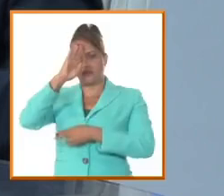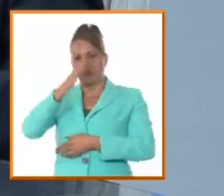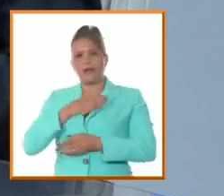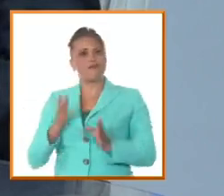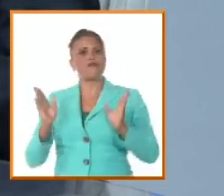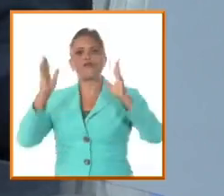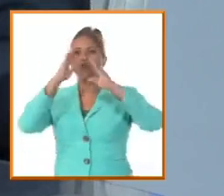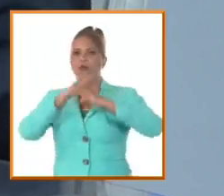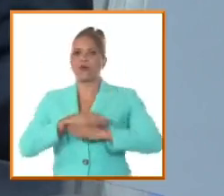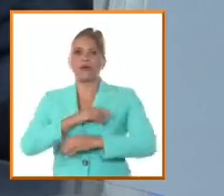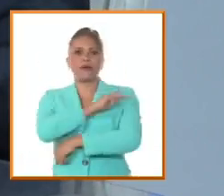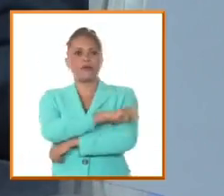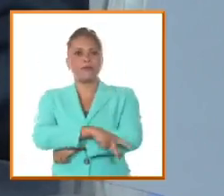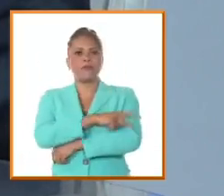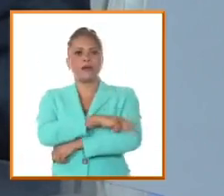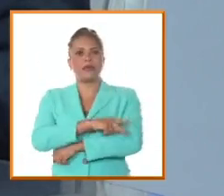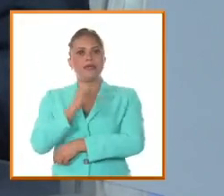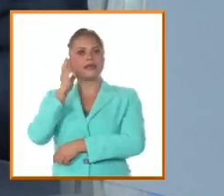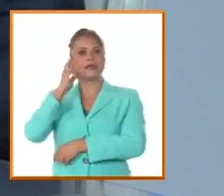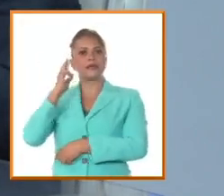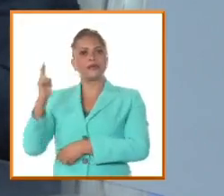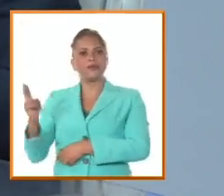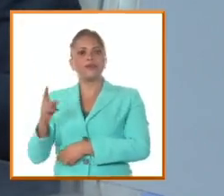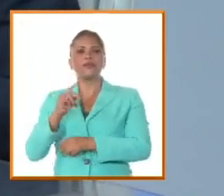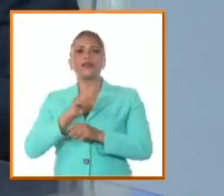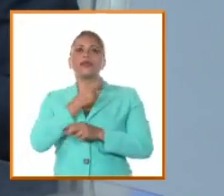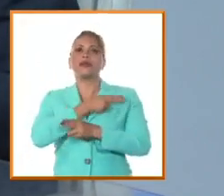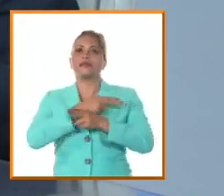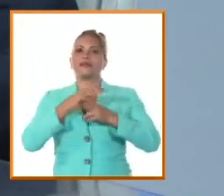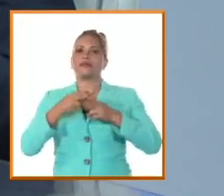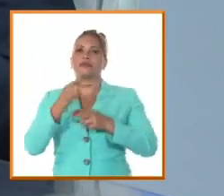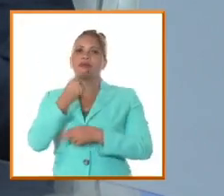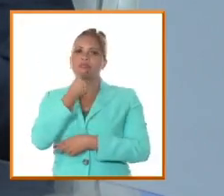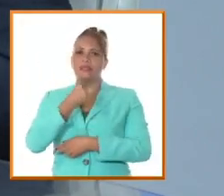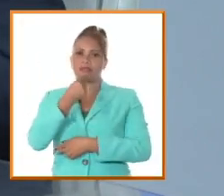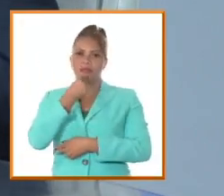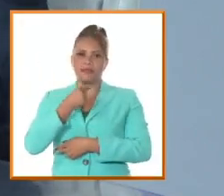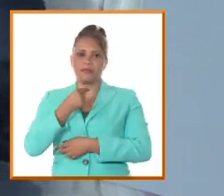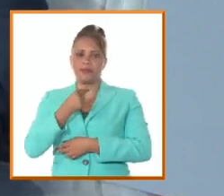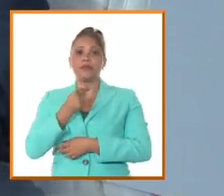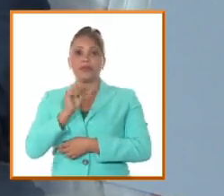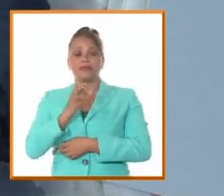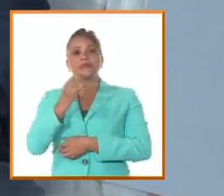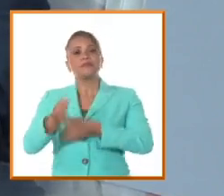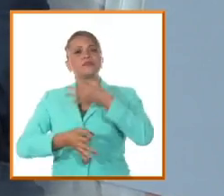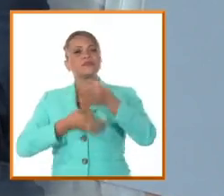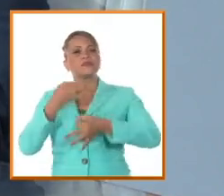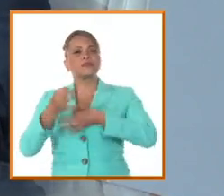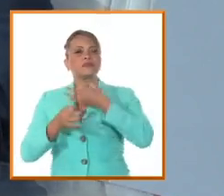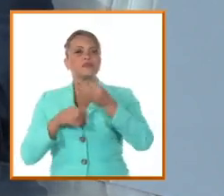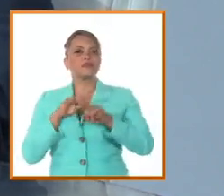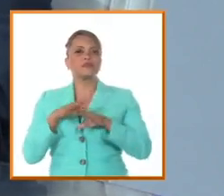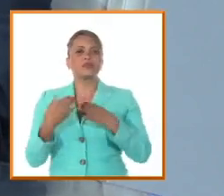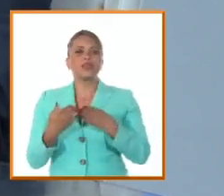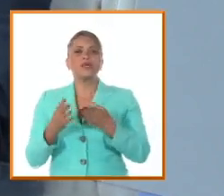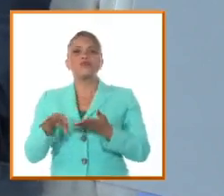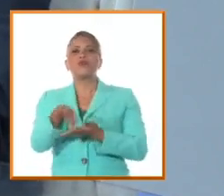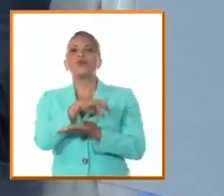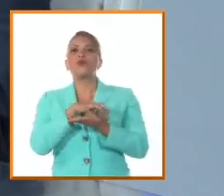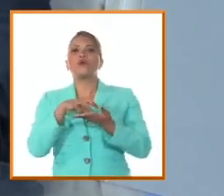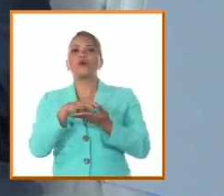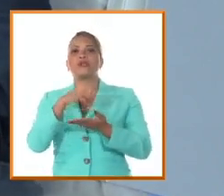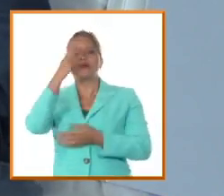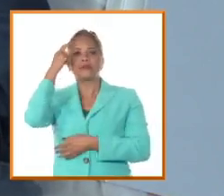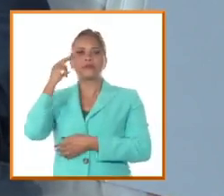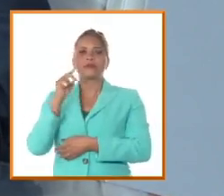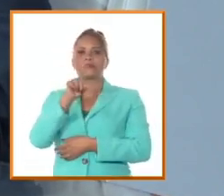región en Cuba lleva el gentilicio como esta de Agramontino. Estamos hablando de una región que en el siglo